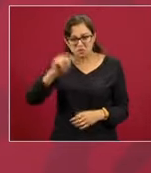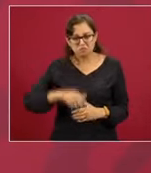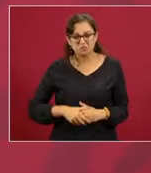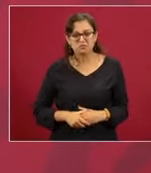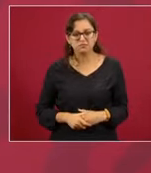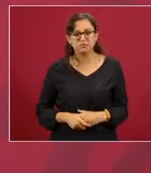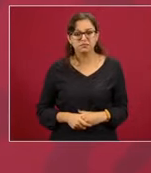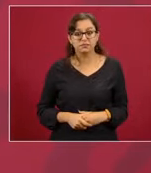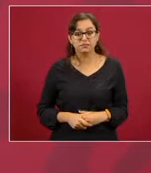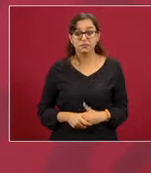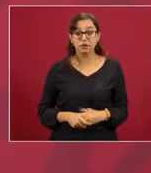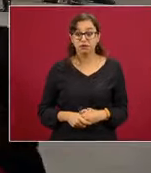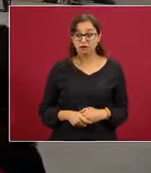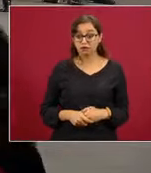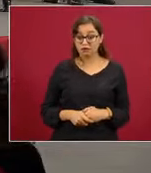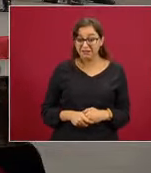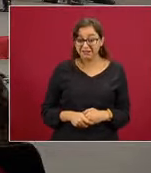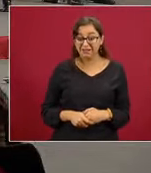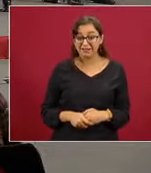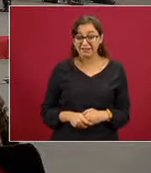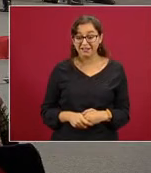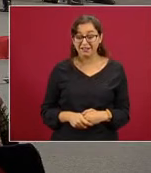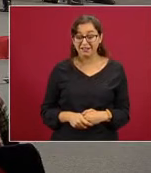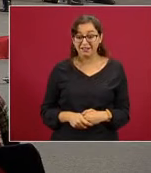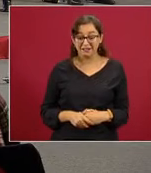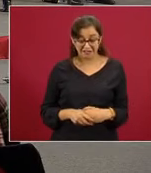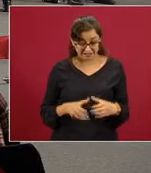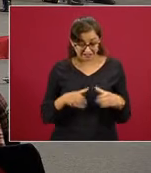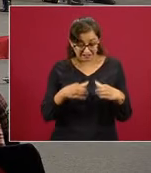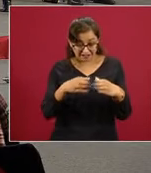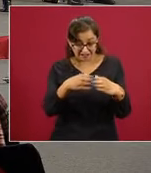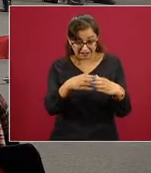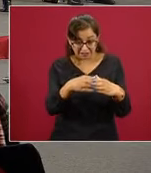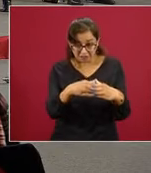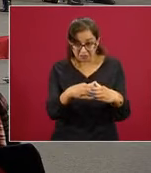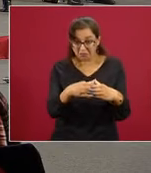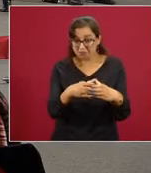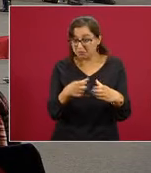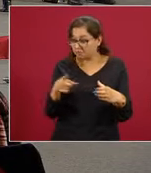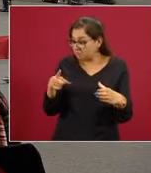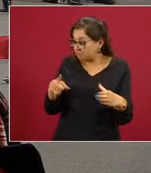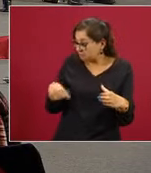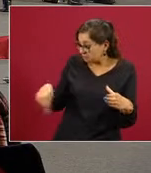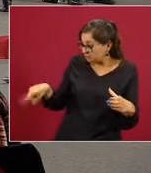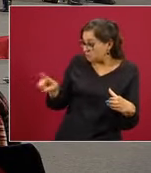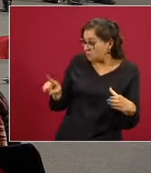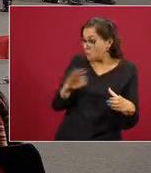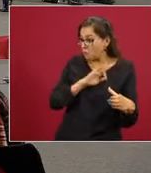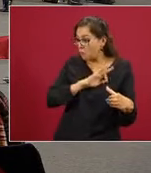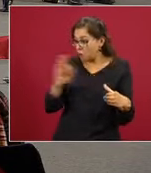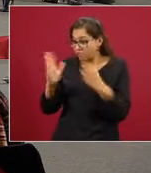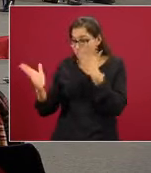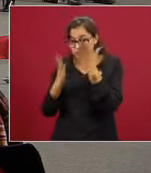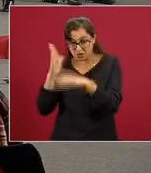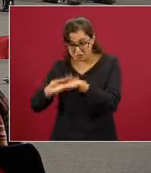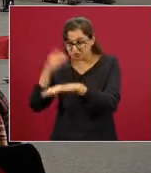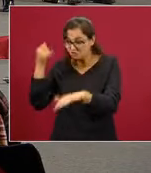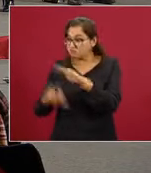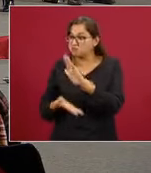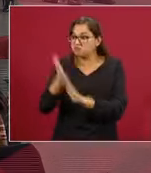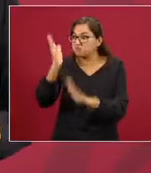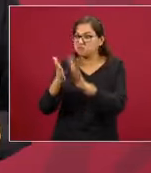opuestos a que se amplíen las posibilidades de especialización.